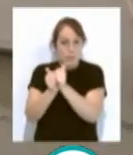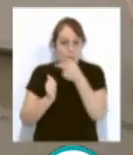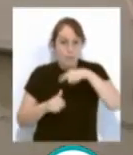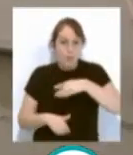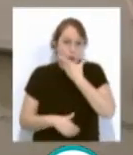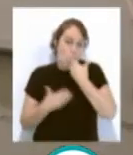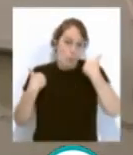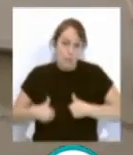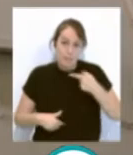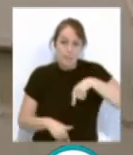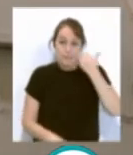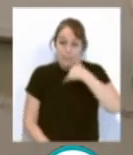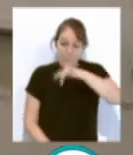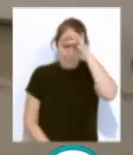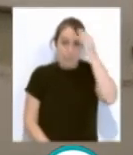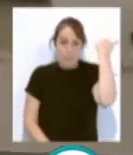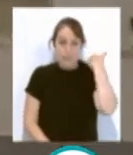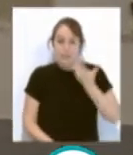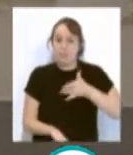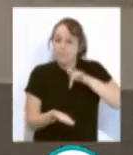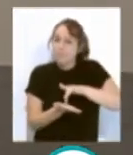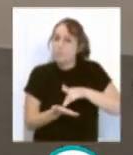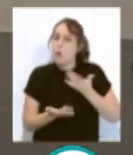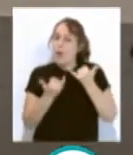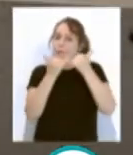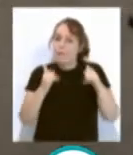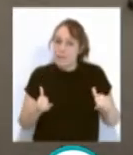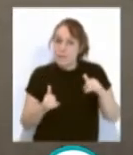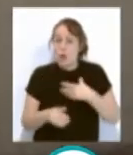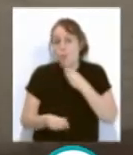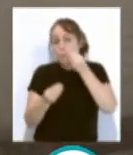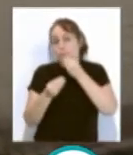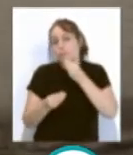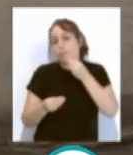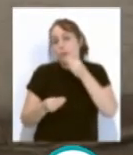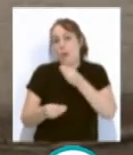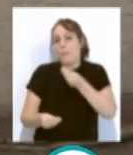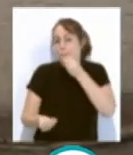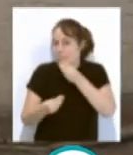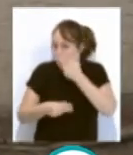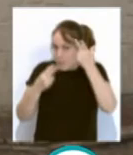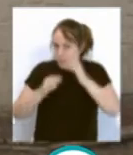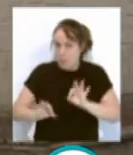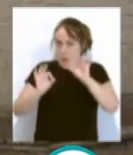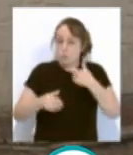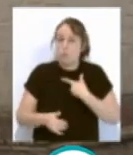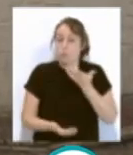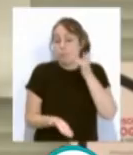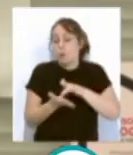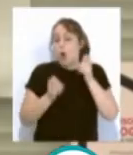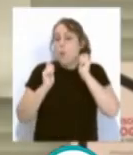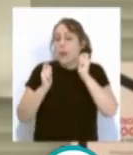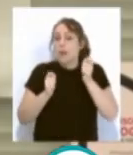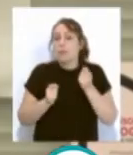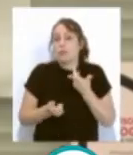humano. Este mismo fin de semana se ha celebrado esta fecha como es habitual con un menú especial. Eso sí, en esta ocasión el cumpleaños ha contado con la